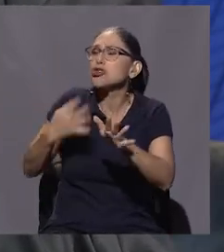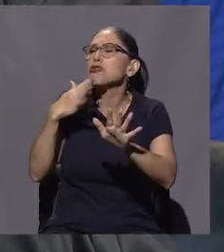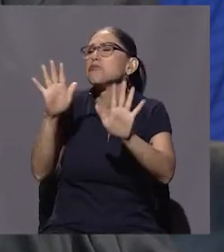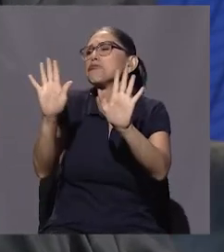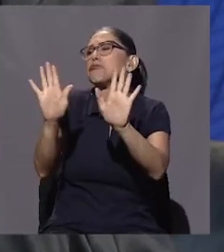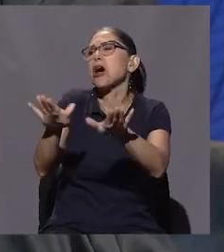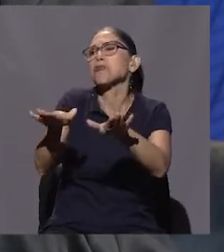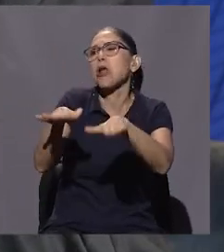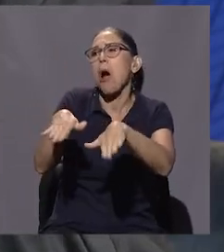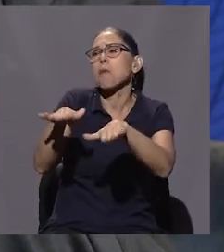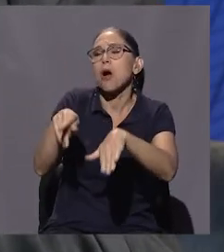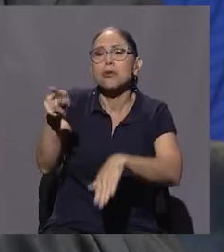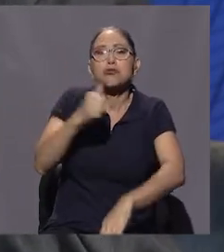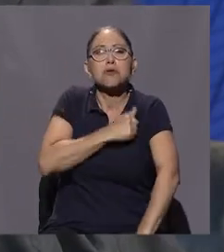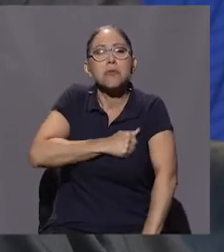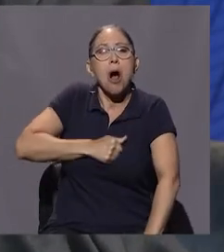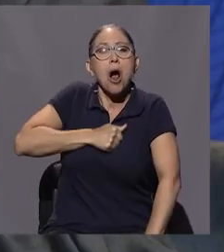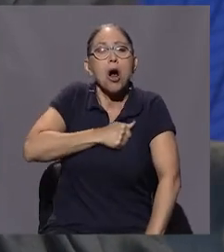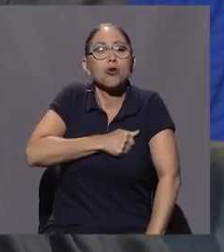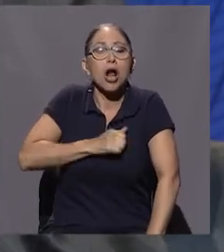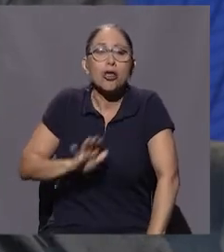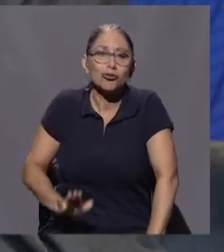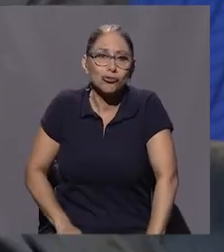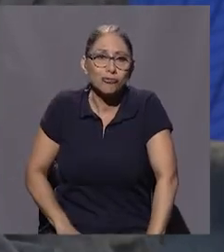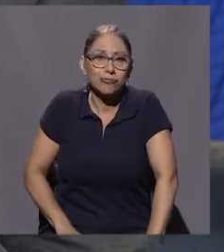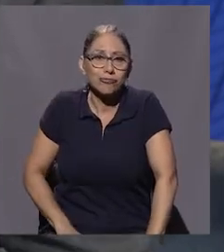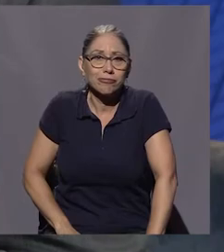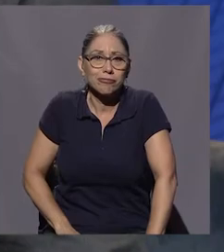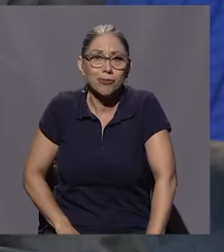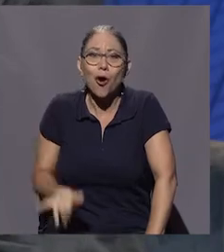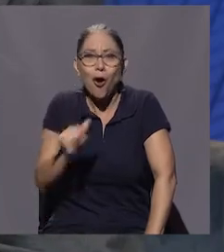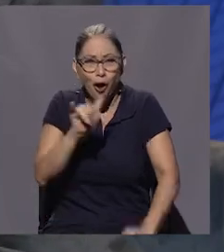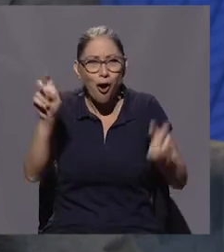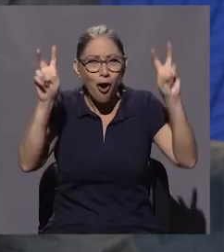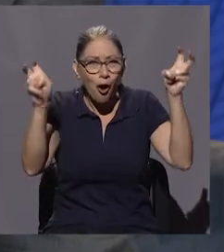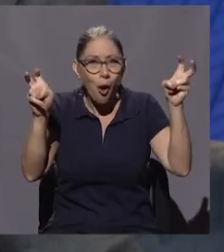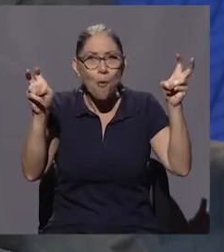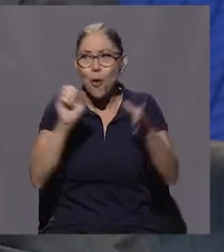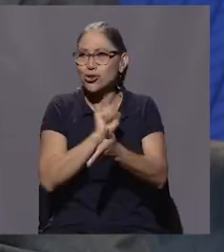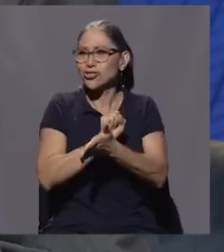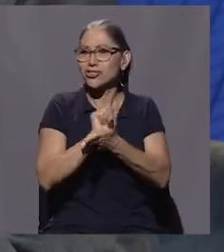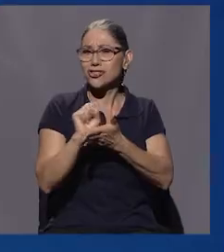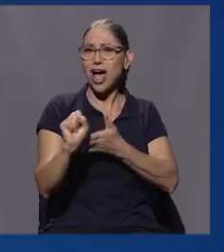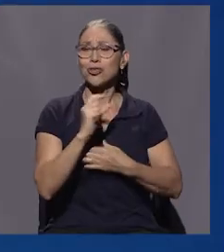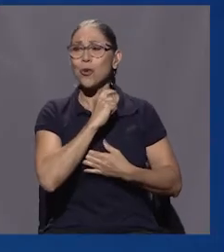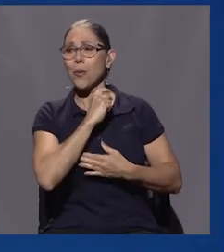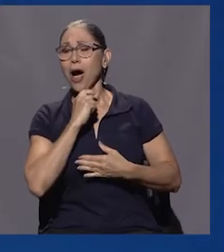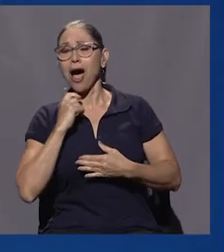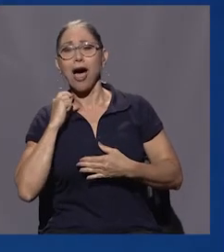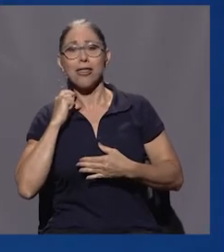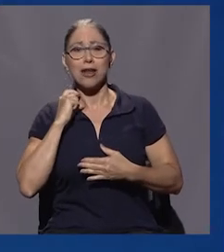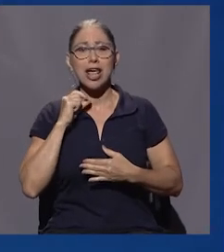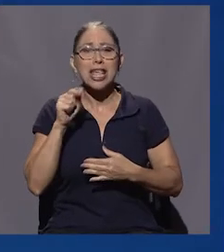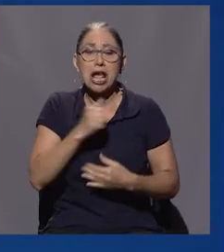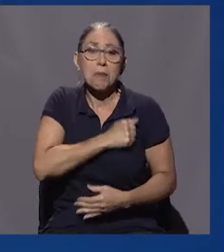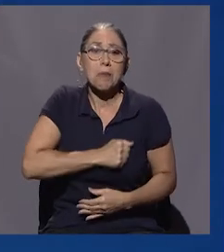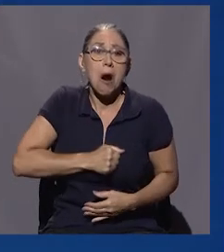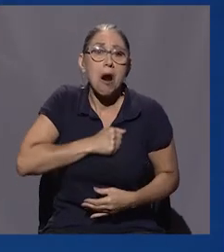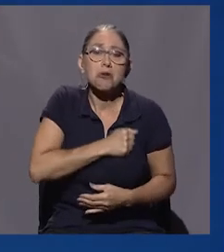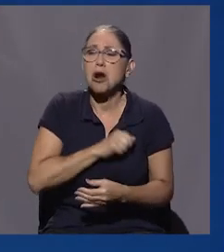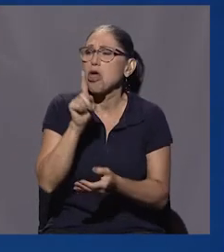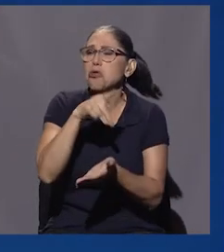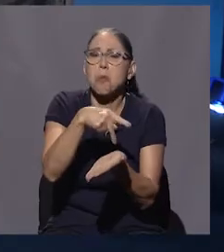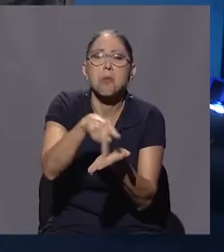les quedan perdonados como si fueran el santo padre de la hacienda pública. Y les han perdonado miles